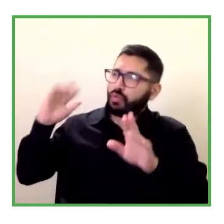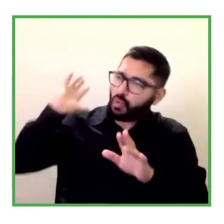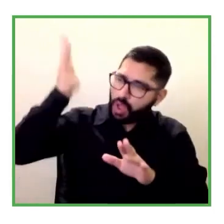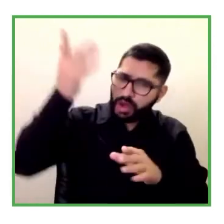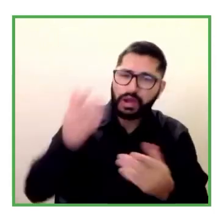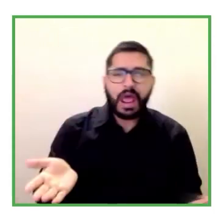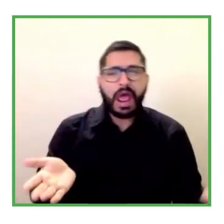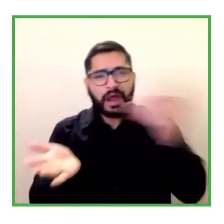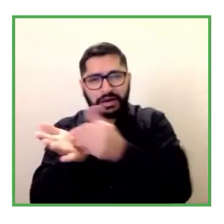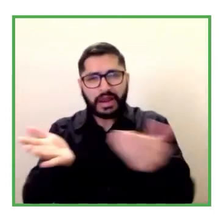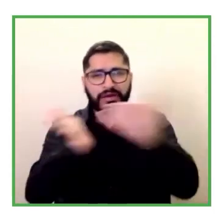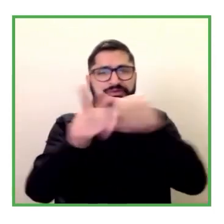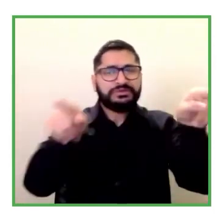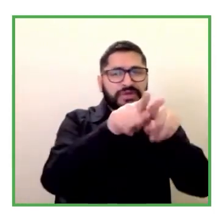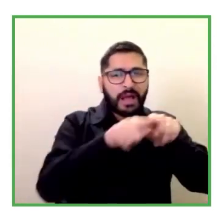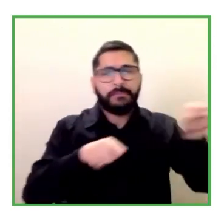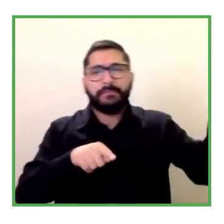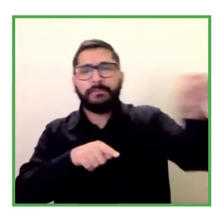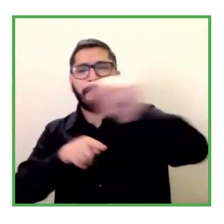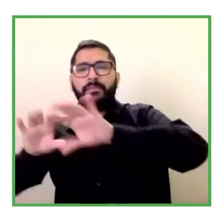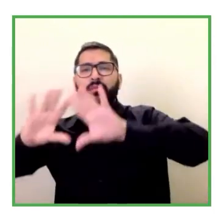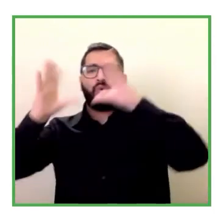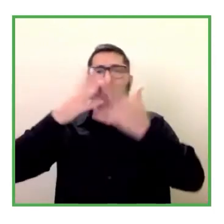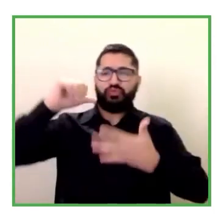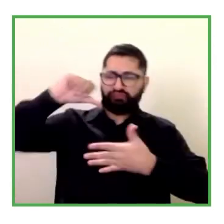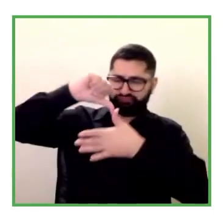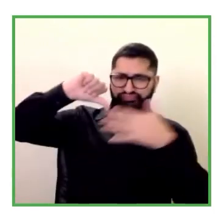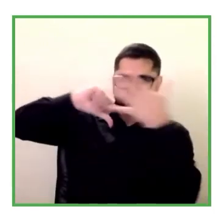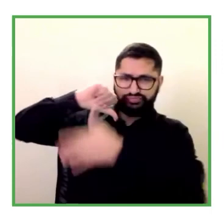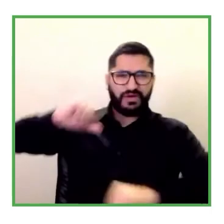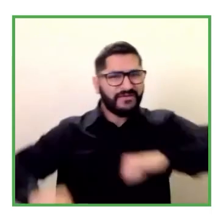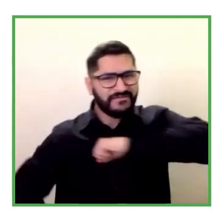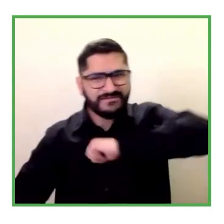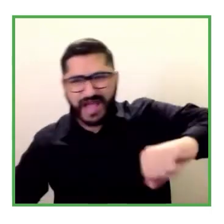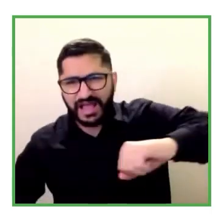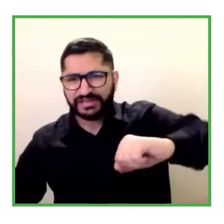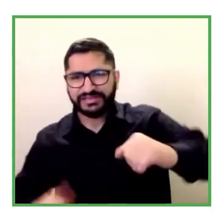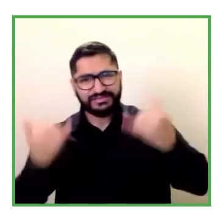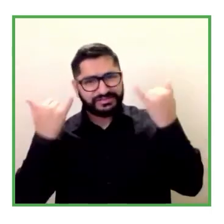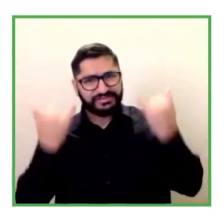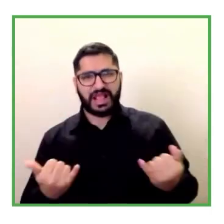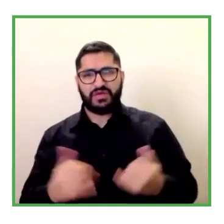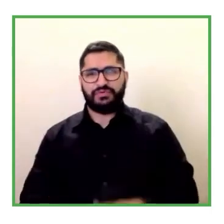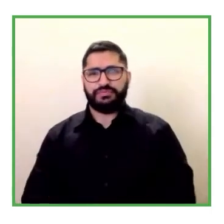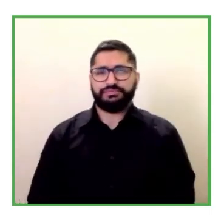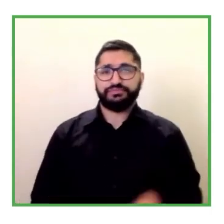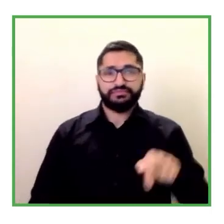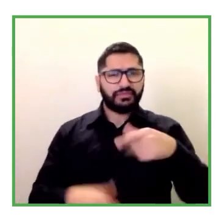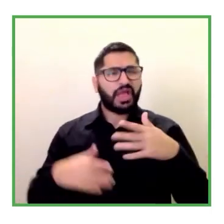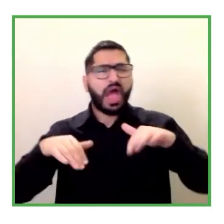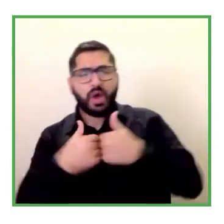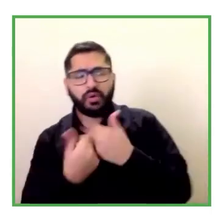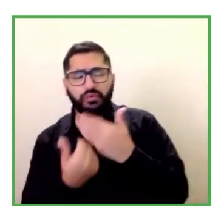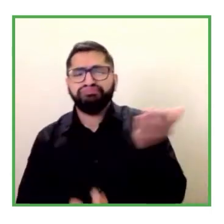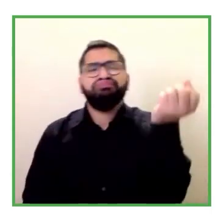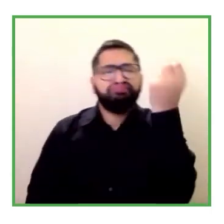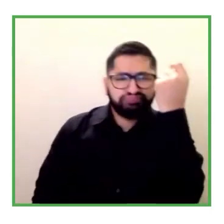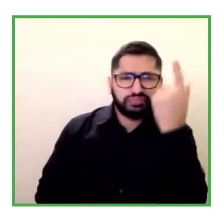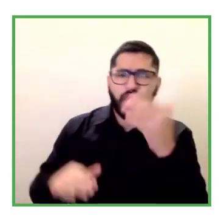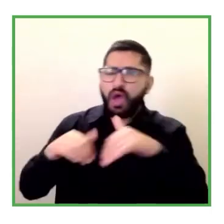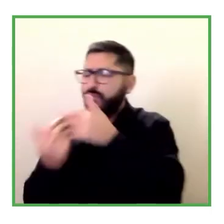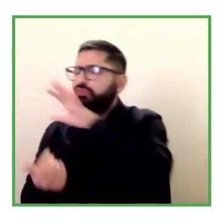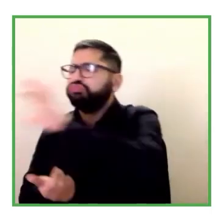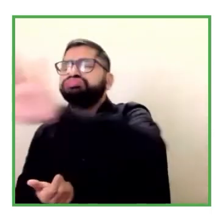rápido entonces este comité lo que hace es entender qué es lo que está pasando en cada país para ayudarnos en conjunto